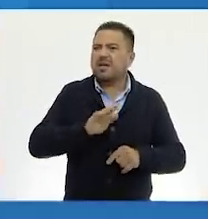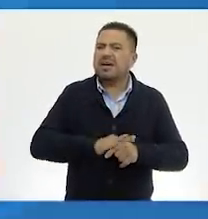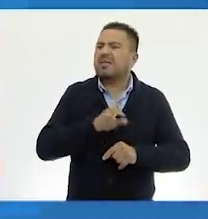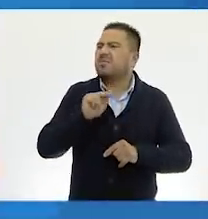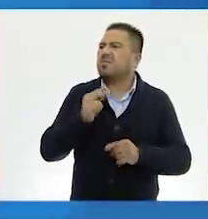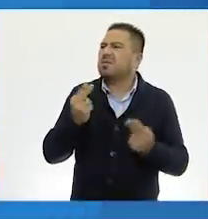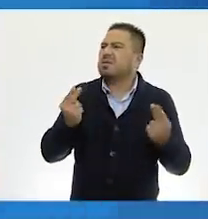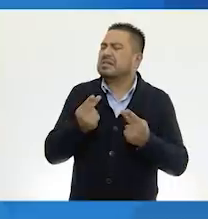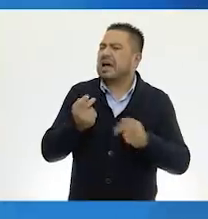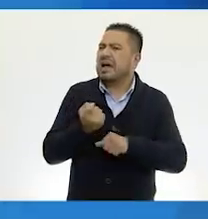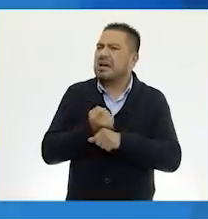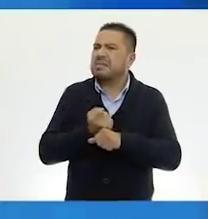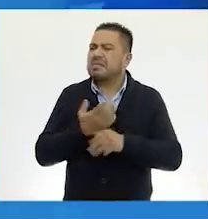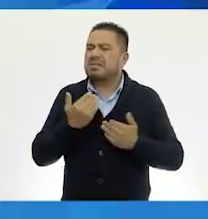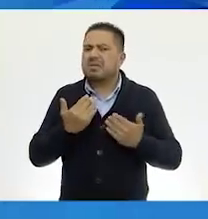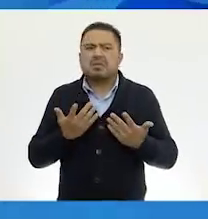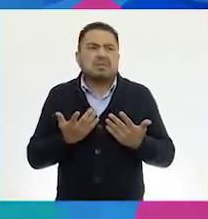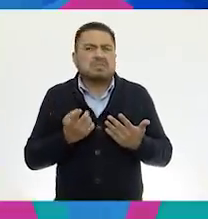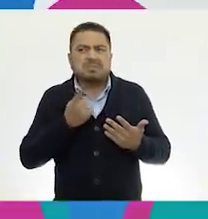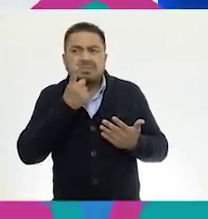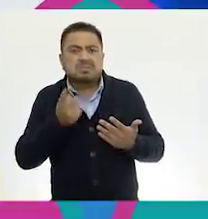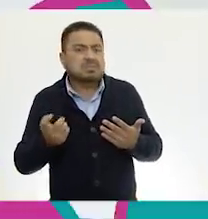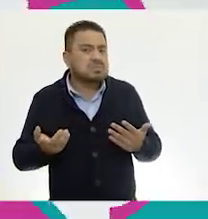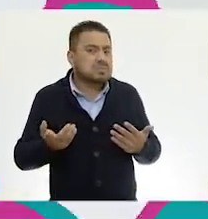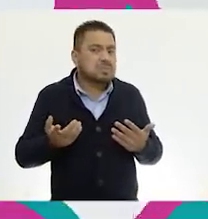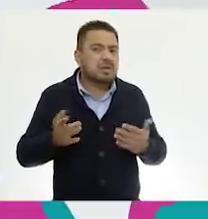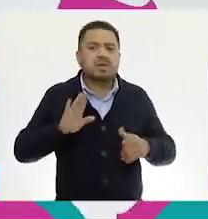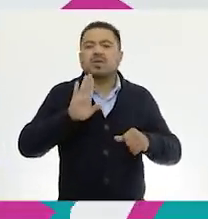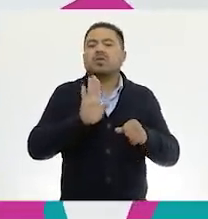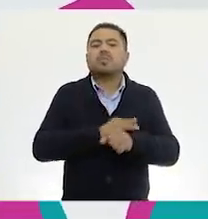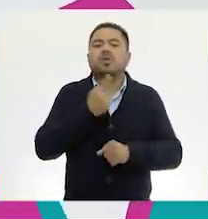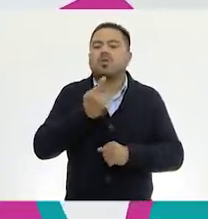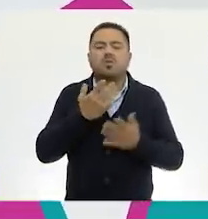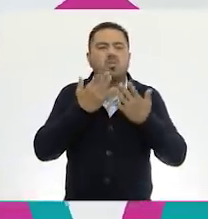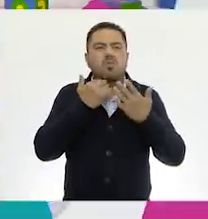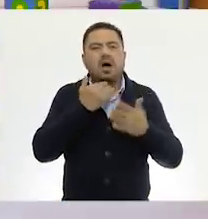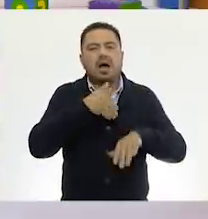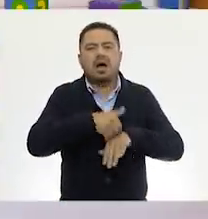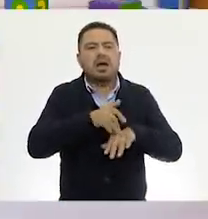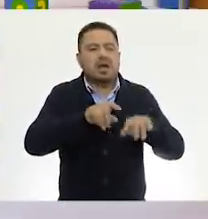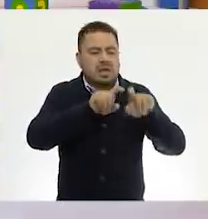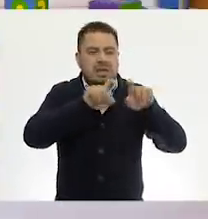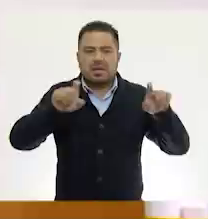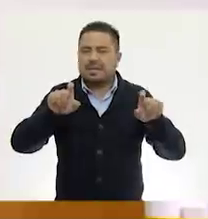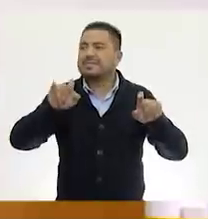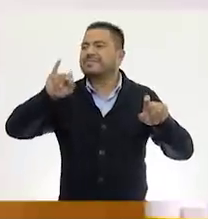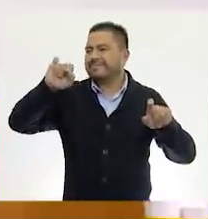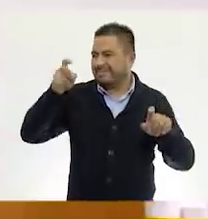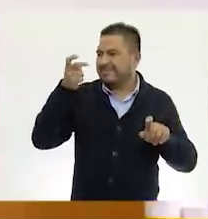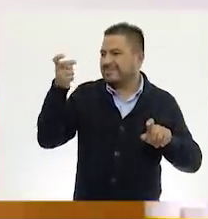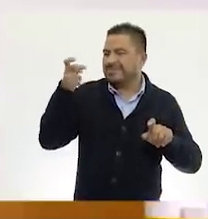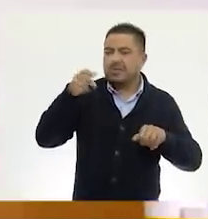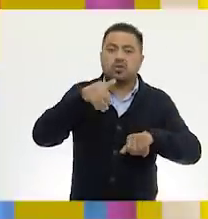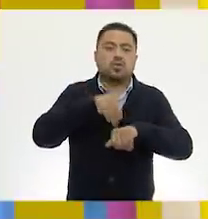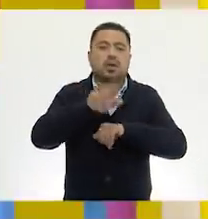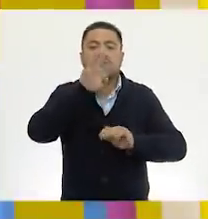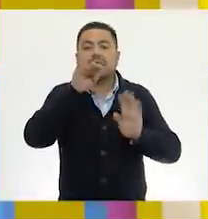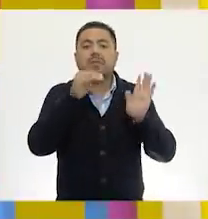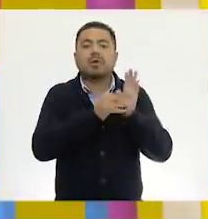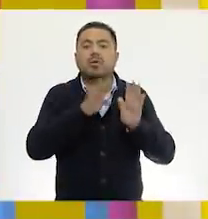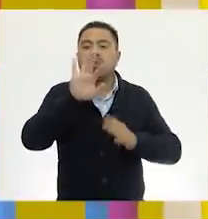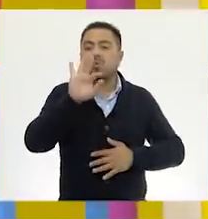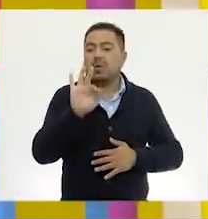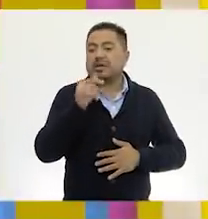necesitar ninguna de las amarillas? Porque no aparece en la cifra. Exacto. En su cifra, que es tres mil